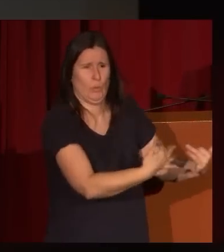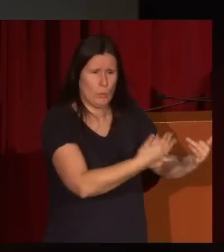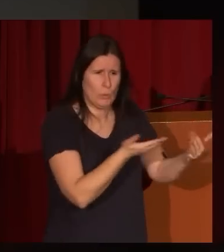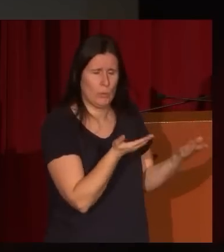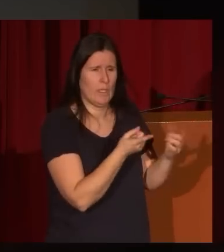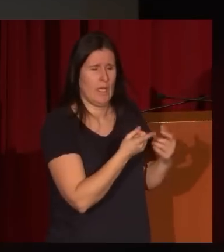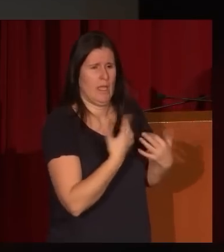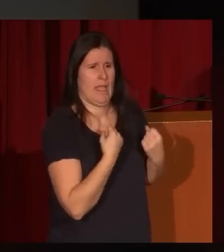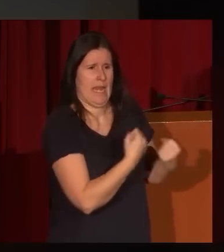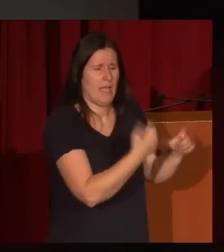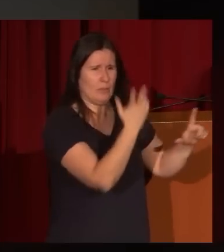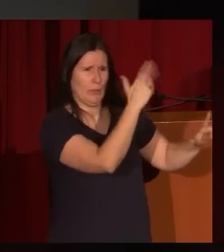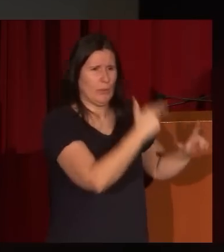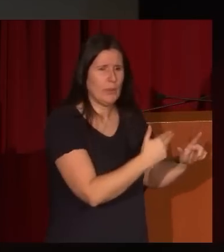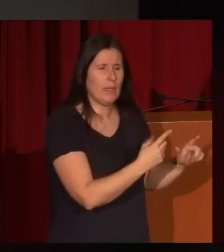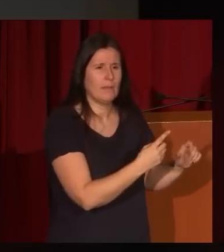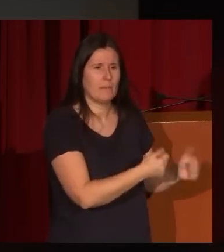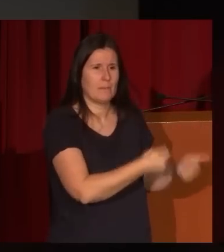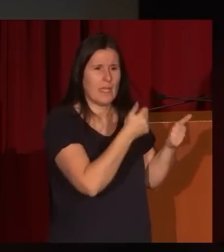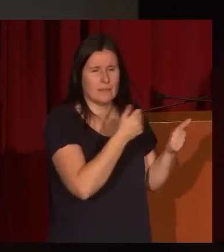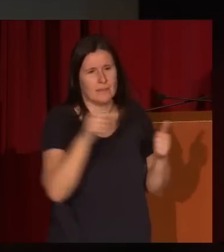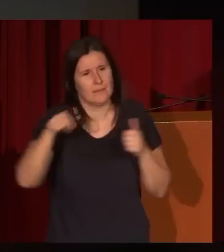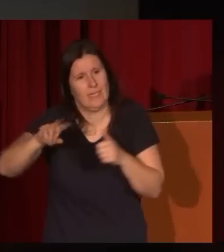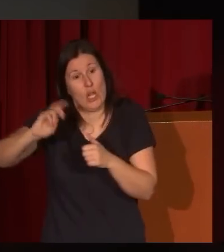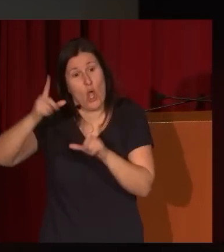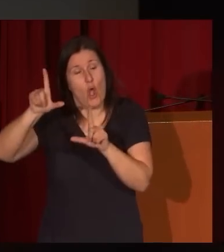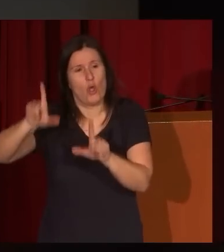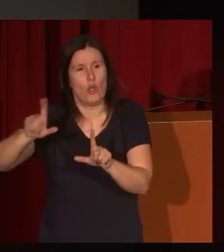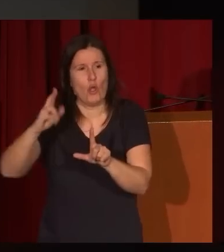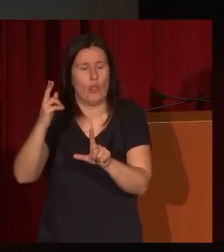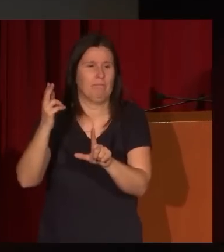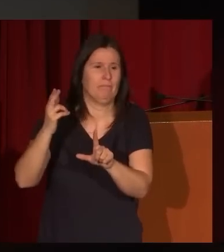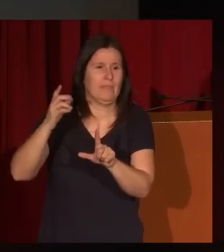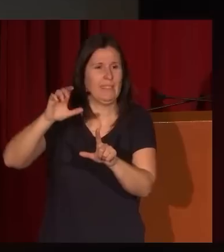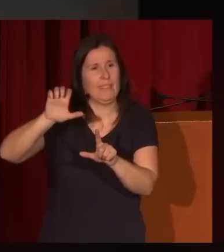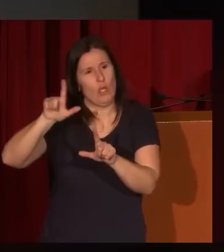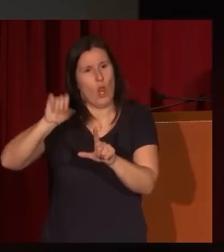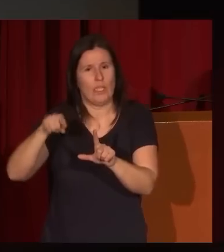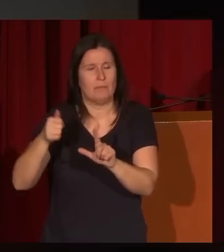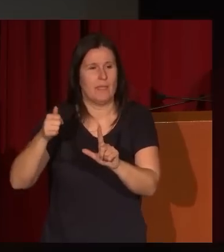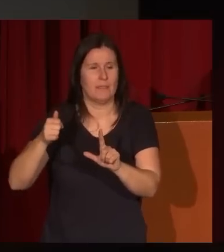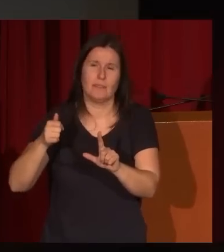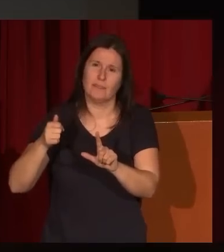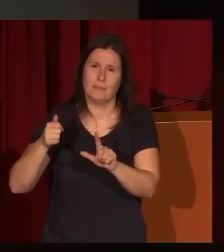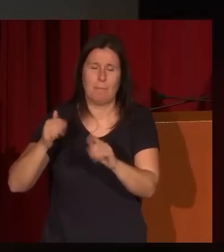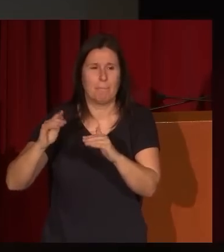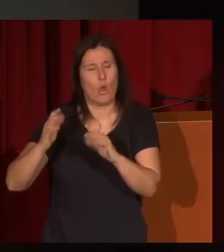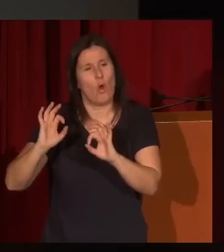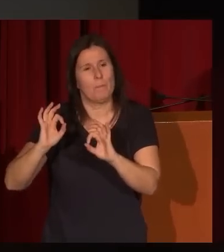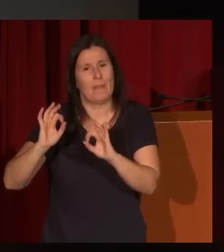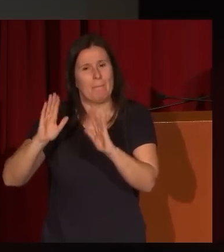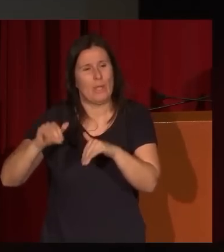en la obra de Lucas siempre es algo mucho más sordo, mucho más atemperado y mucho menos